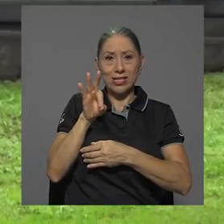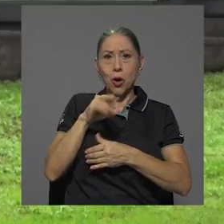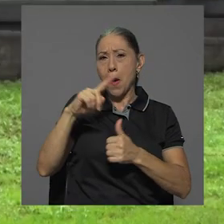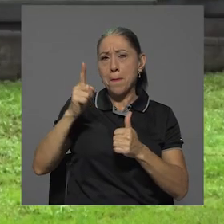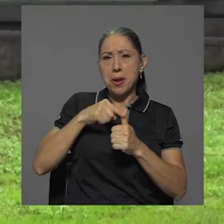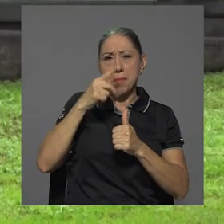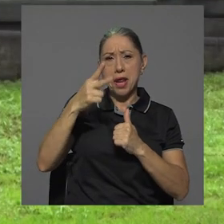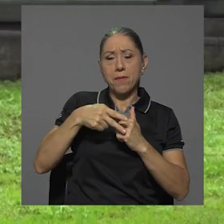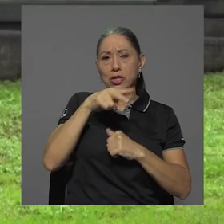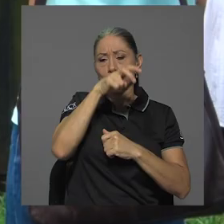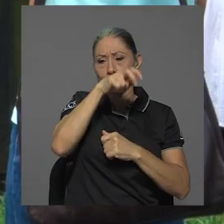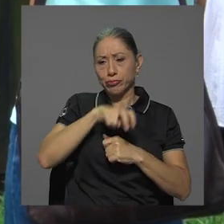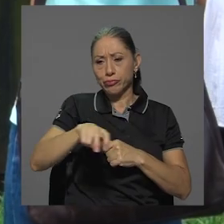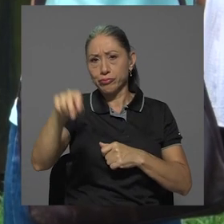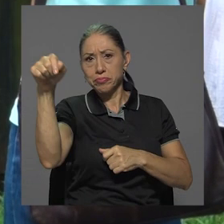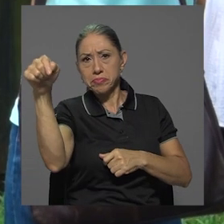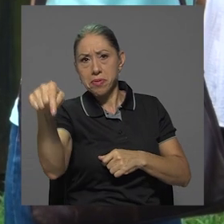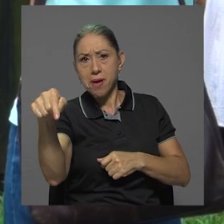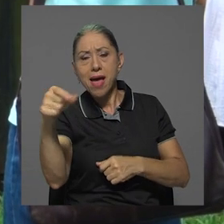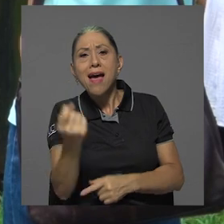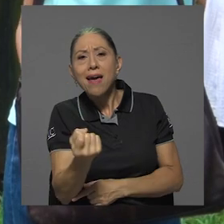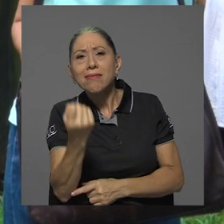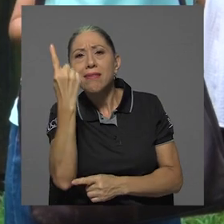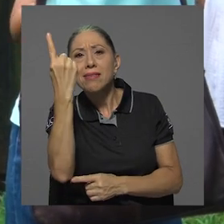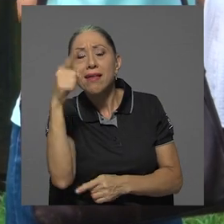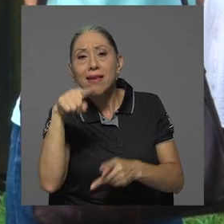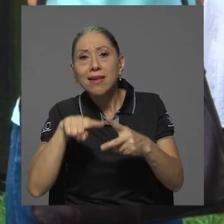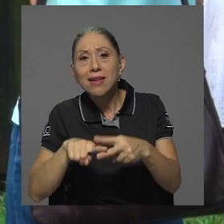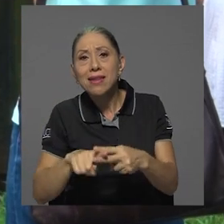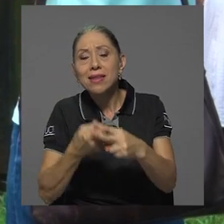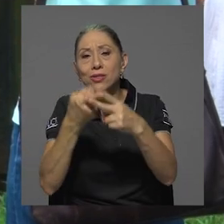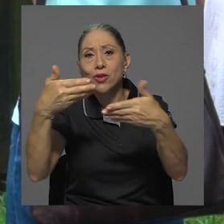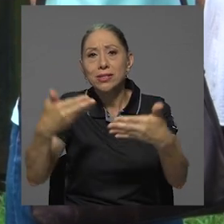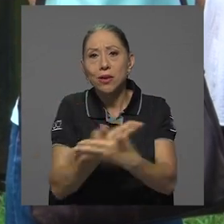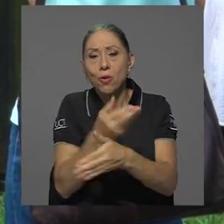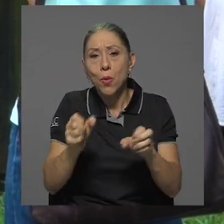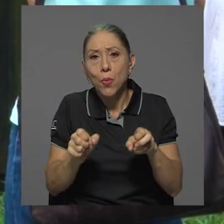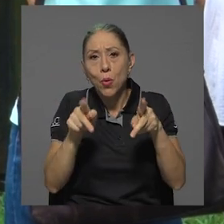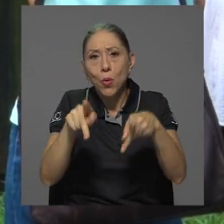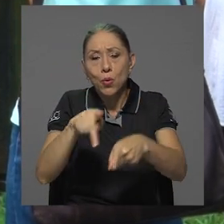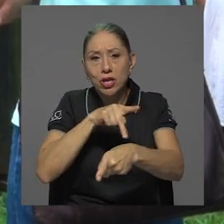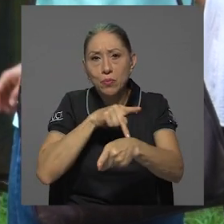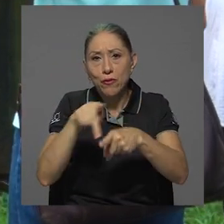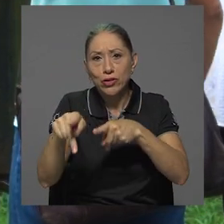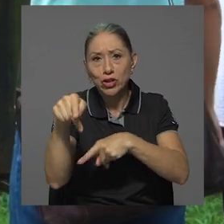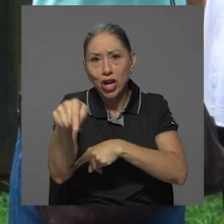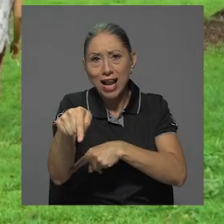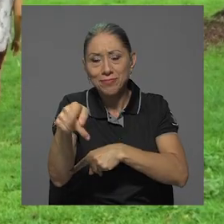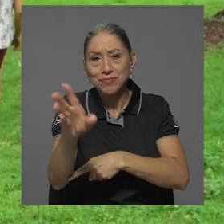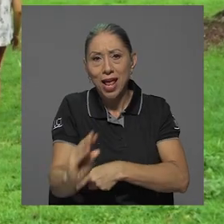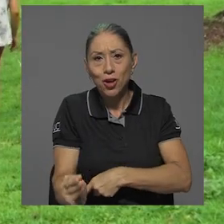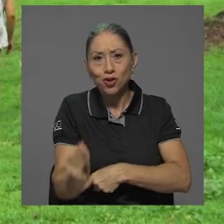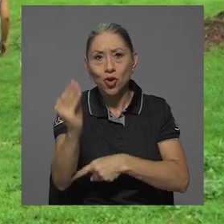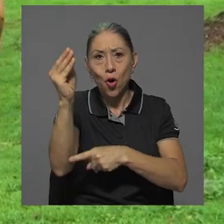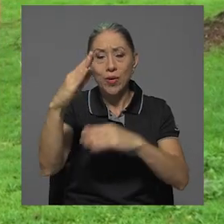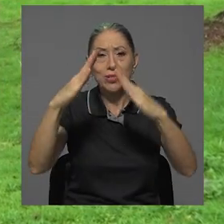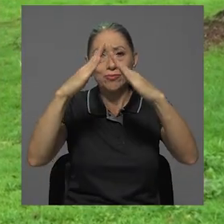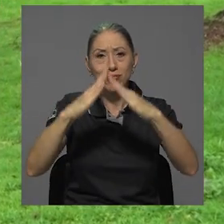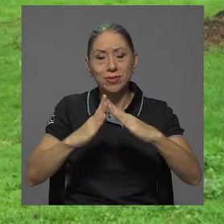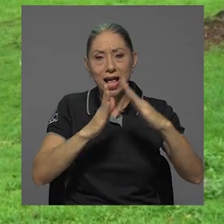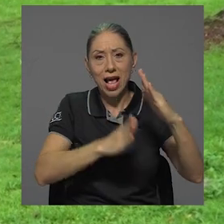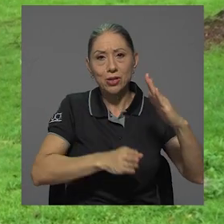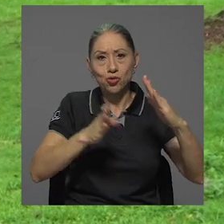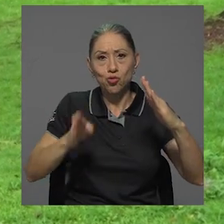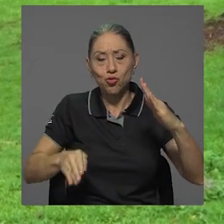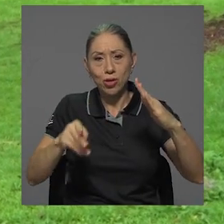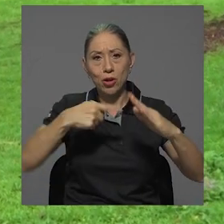primera gira a la sede para entender más de cerca el inicio de esta nueva oportunidad profesional para los jóvenes de la